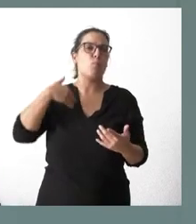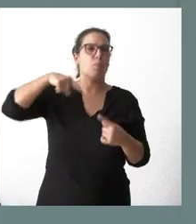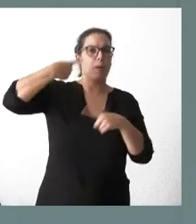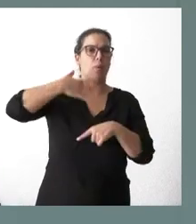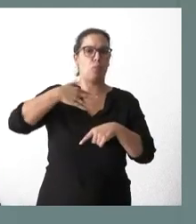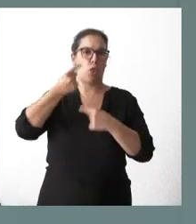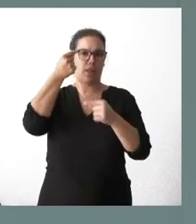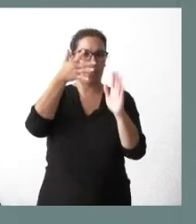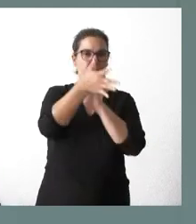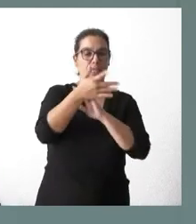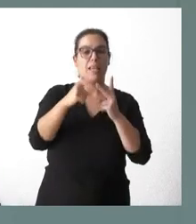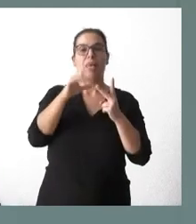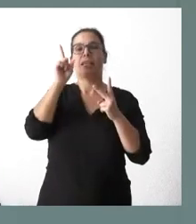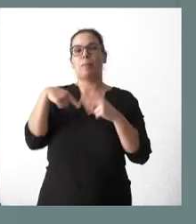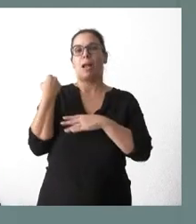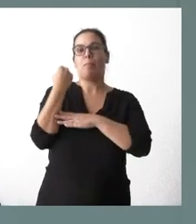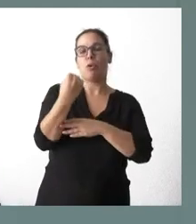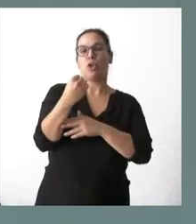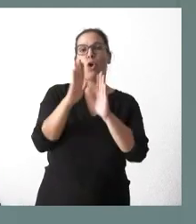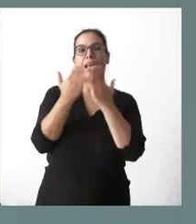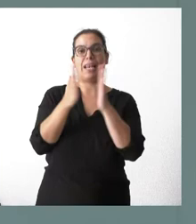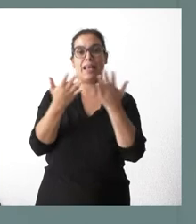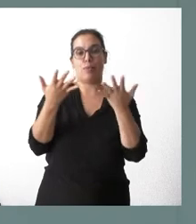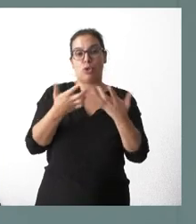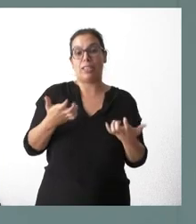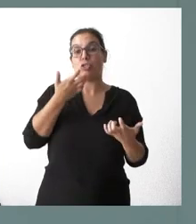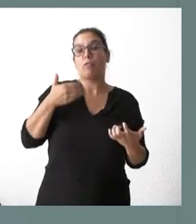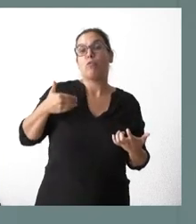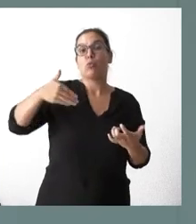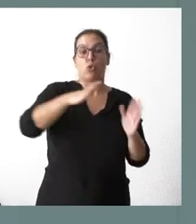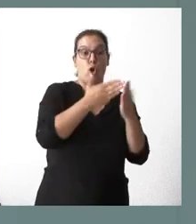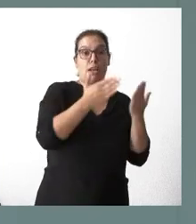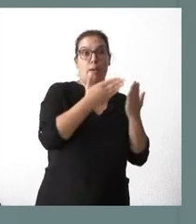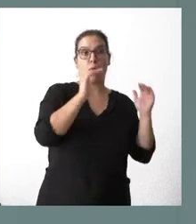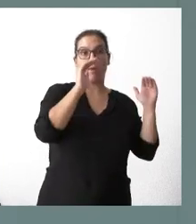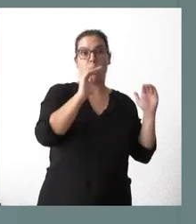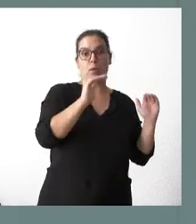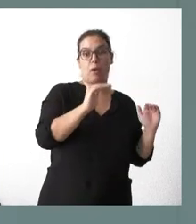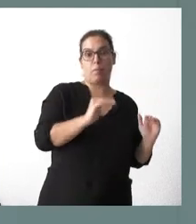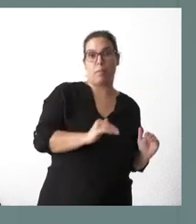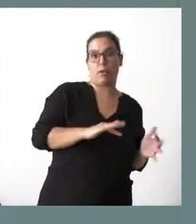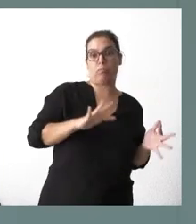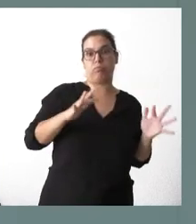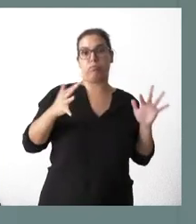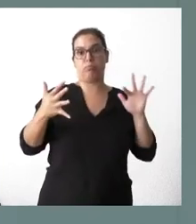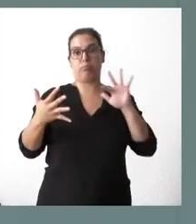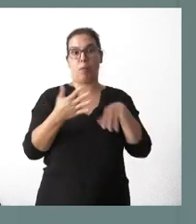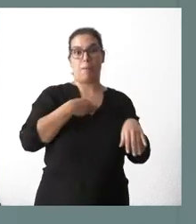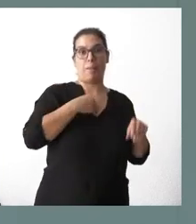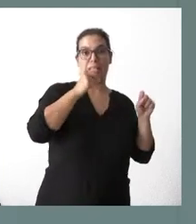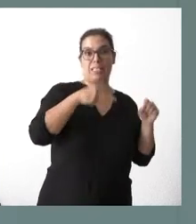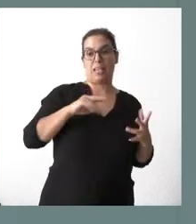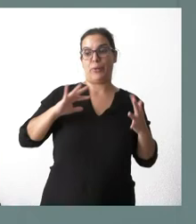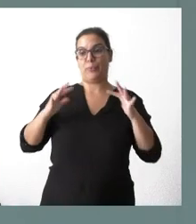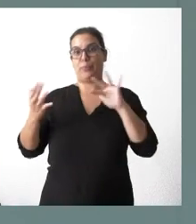apoyos en materia de libros de texto. Naturalmente, si en el futuro se van sustituyendo libros de texto físicos o en papel por libros de